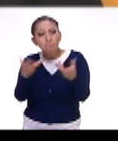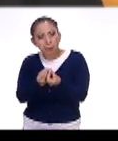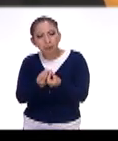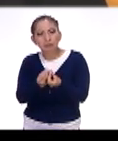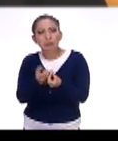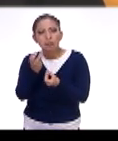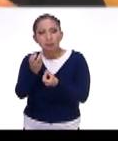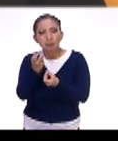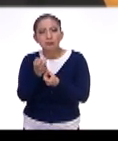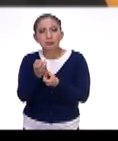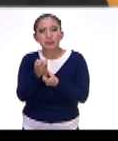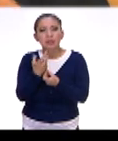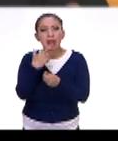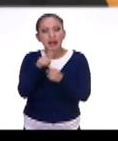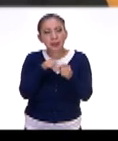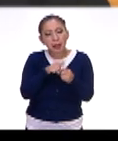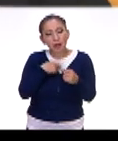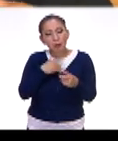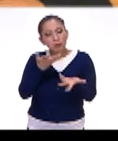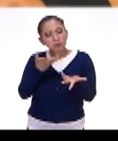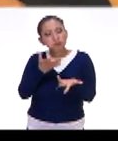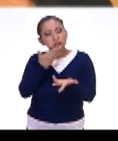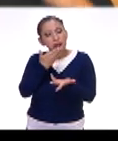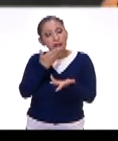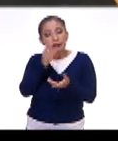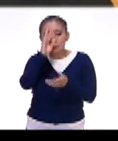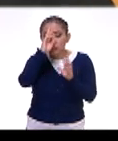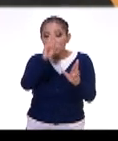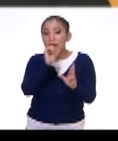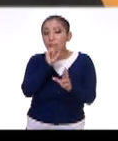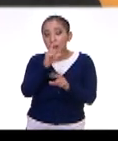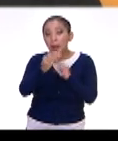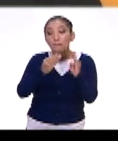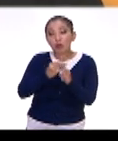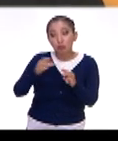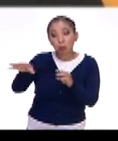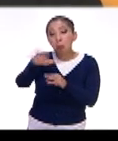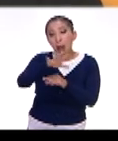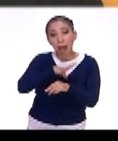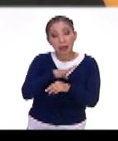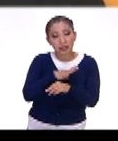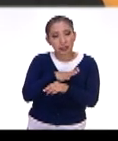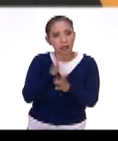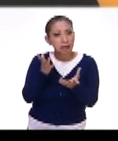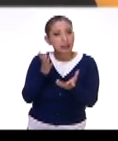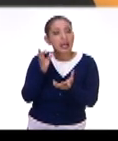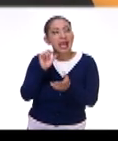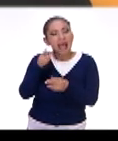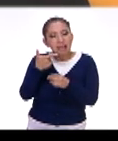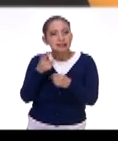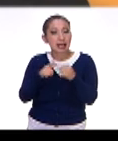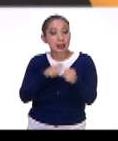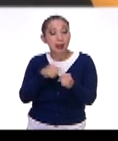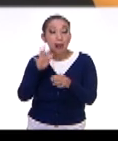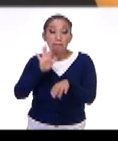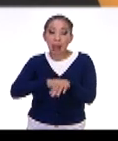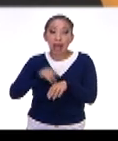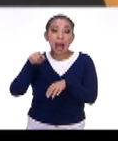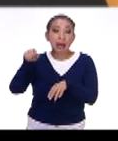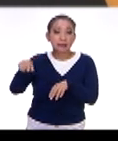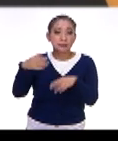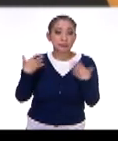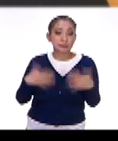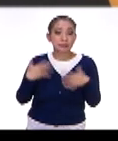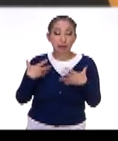especie que también ocupa el mundo y que tal vez es, no tal vez, es la especie que tiene más